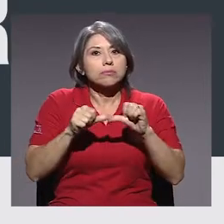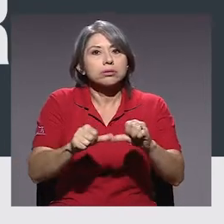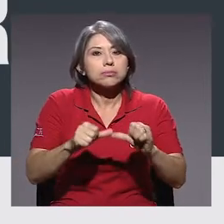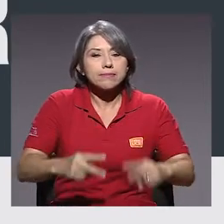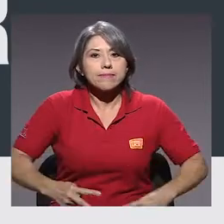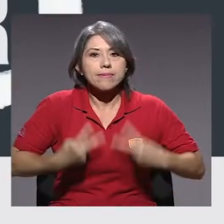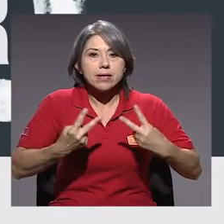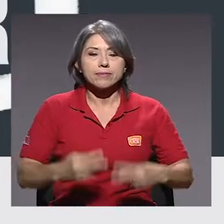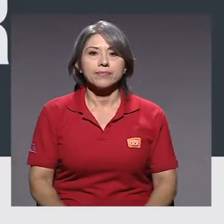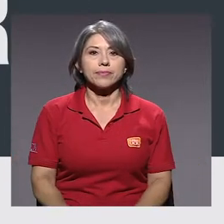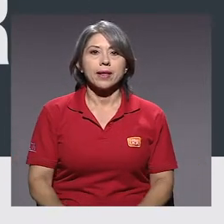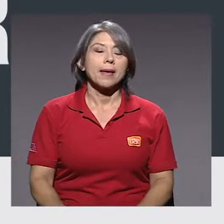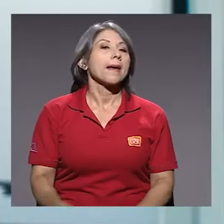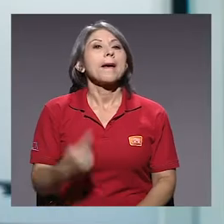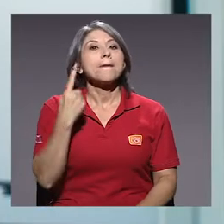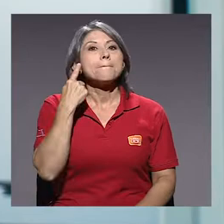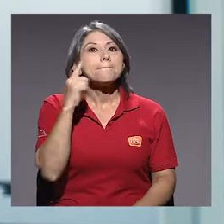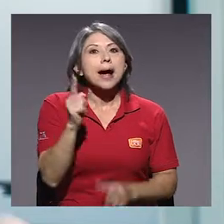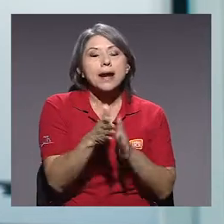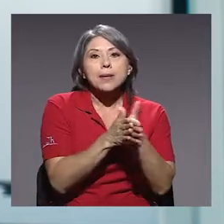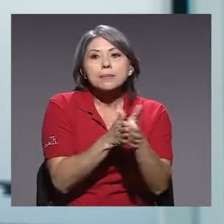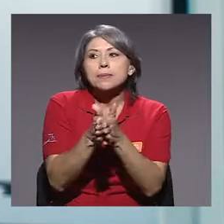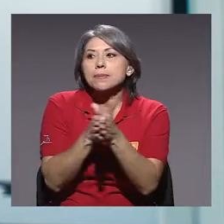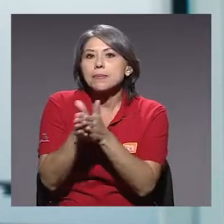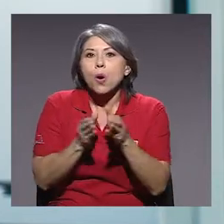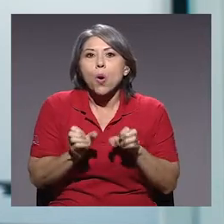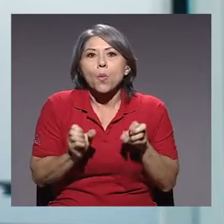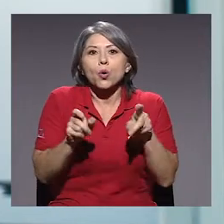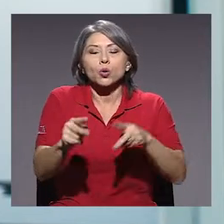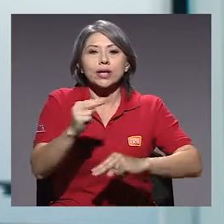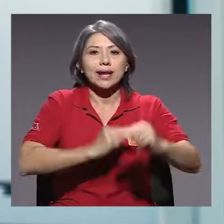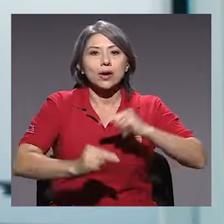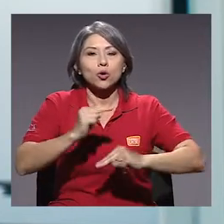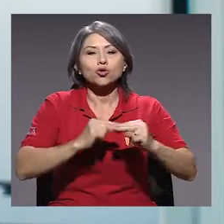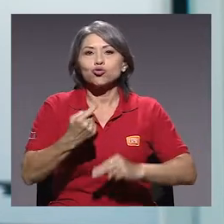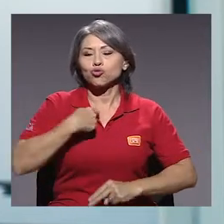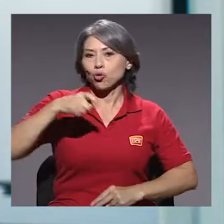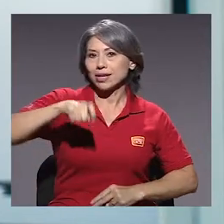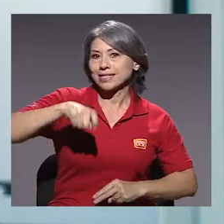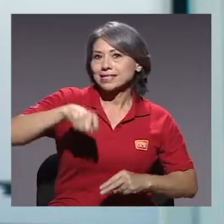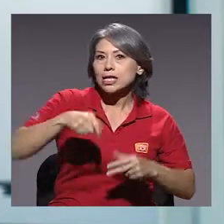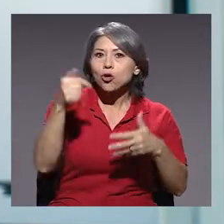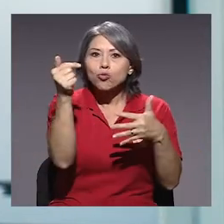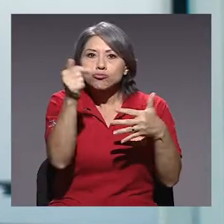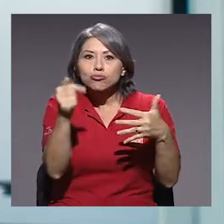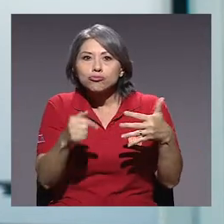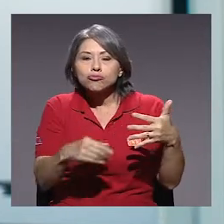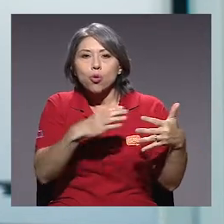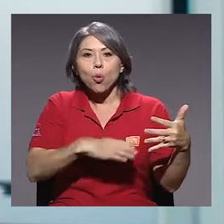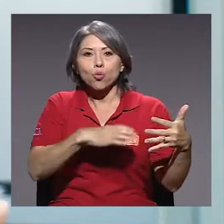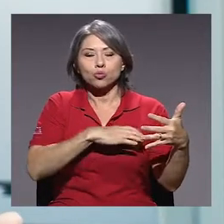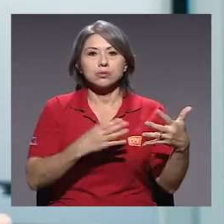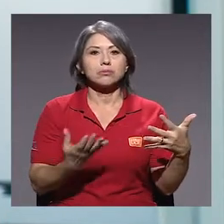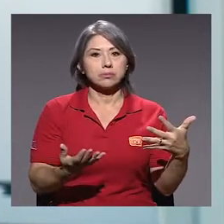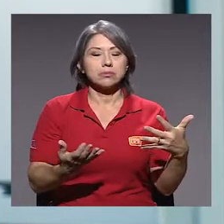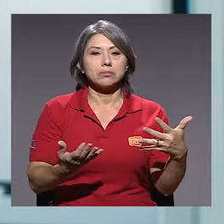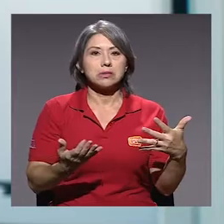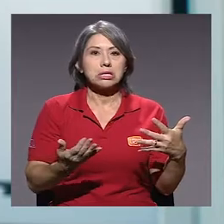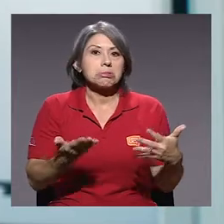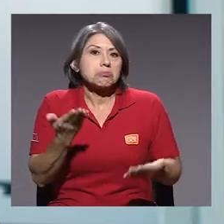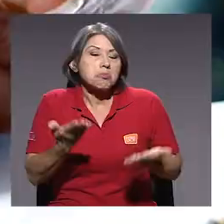subsistir. Para la explotación de la oportunidad de negocios, yo necesito una serie de condiciones